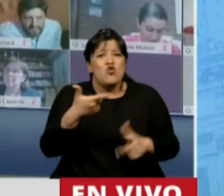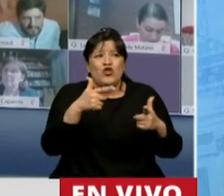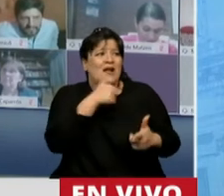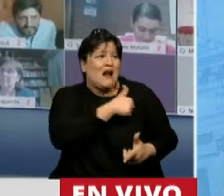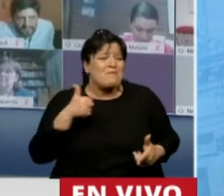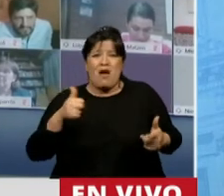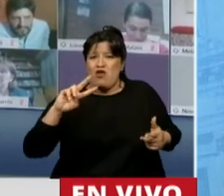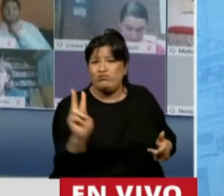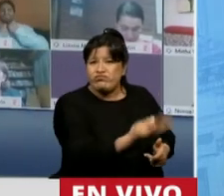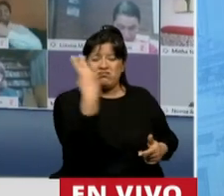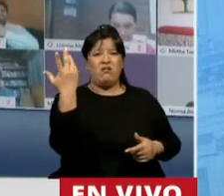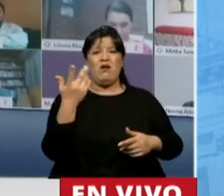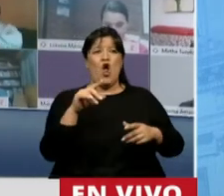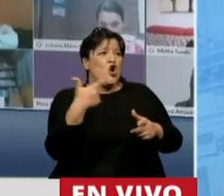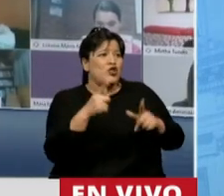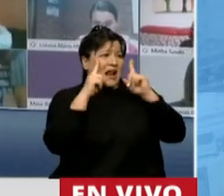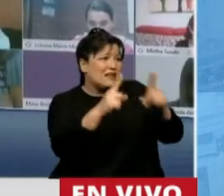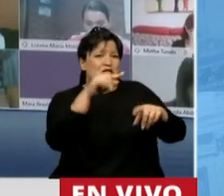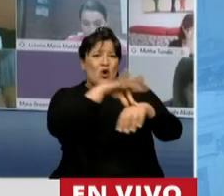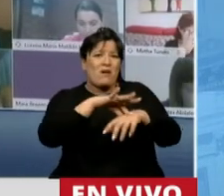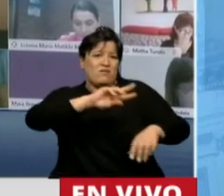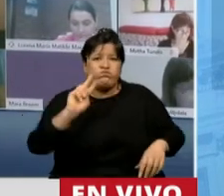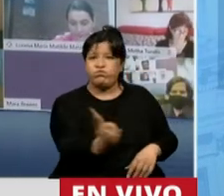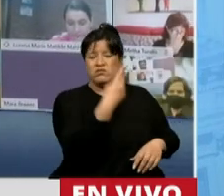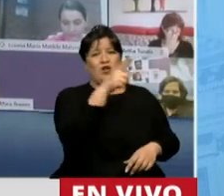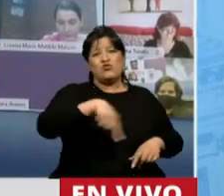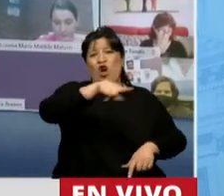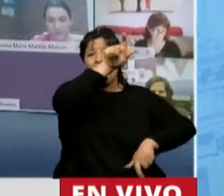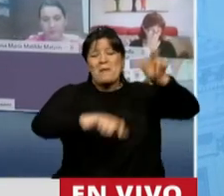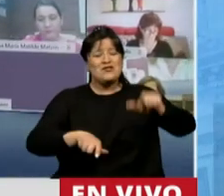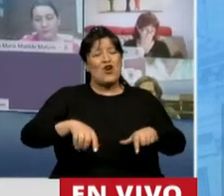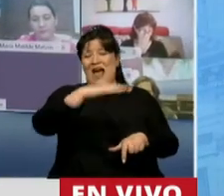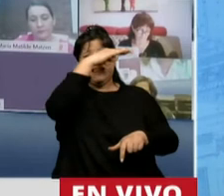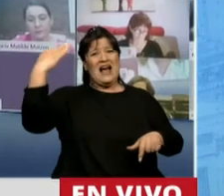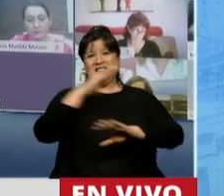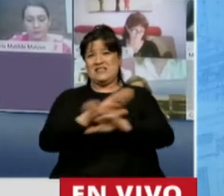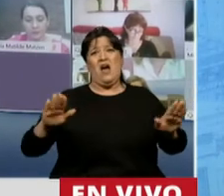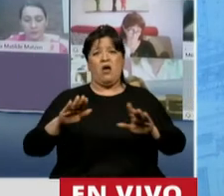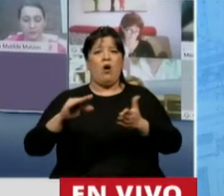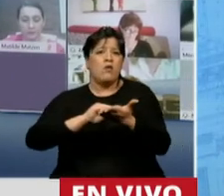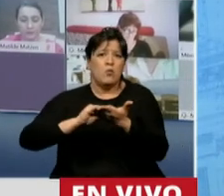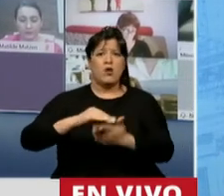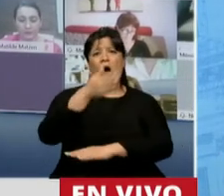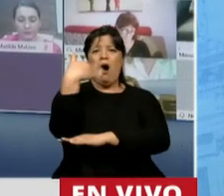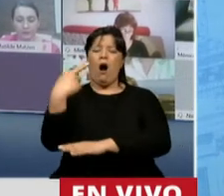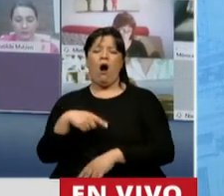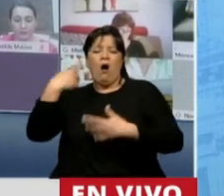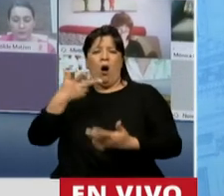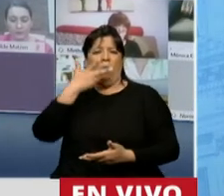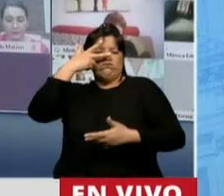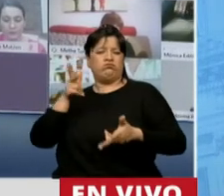medicamentos, se muere porque no tiene la atención médica y están cansados, cansados, de escuchar a diputados queriéndose lucir,